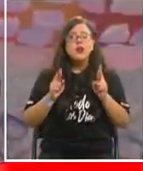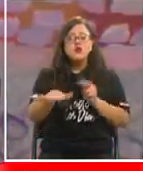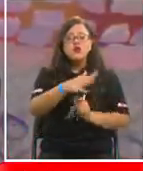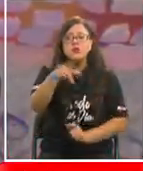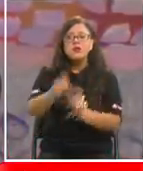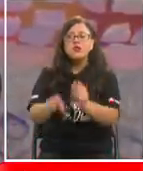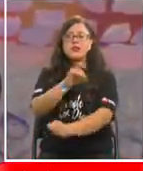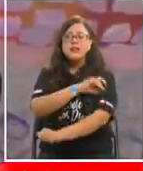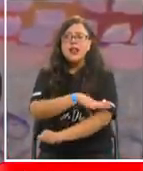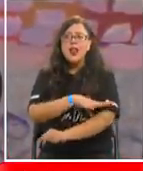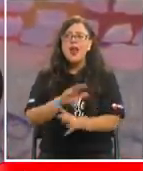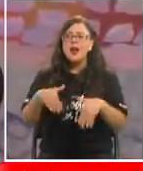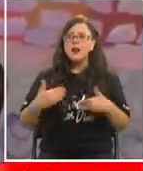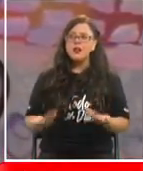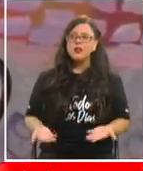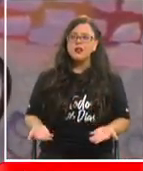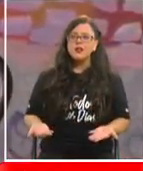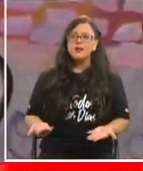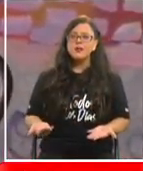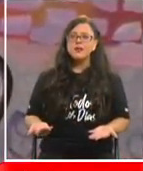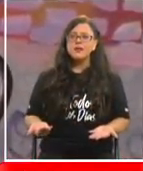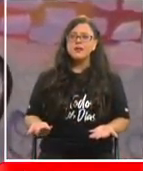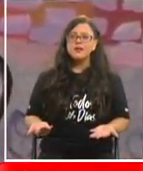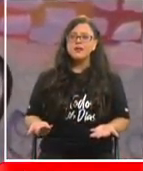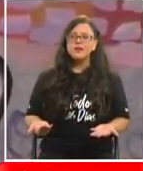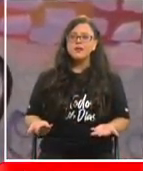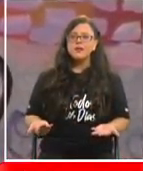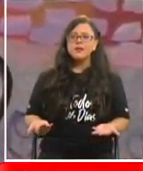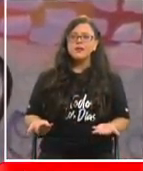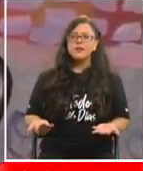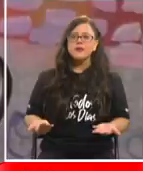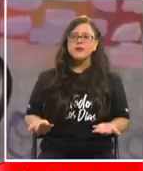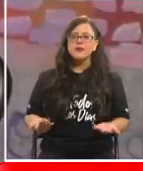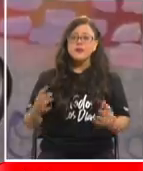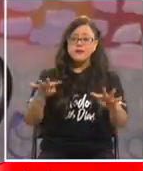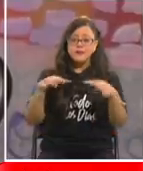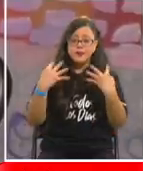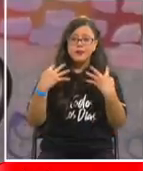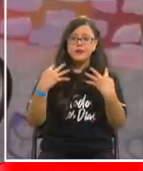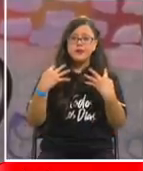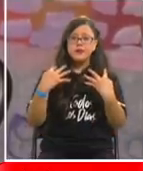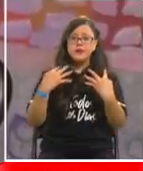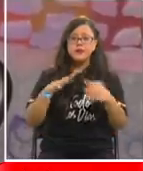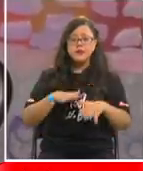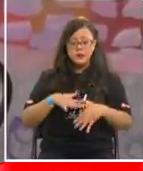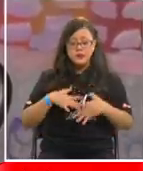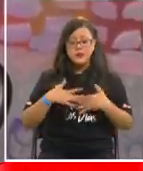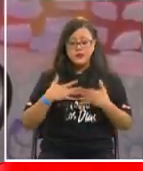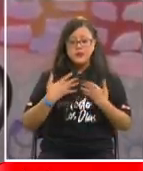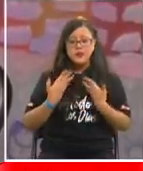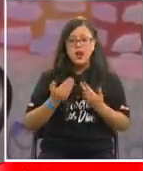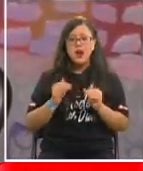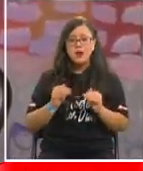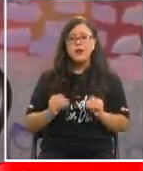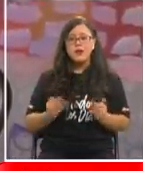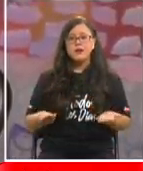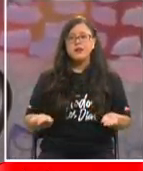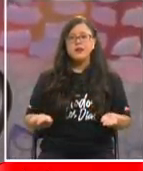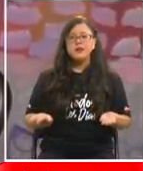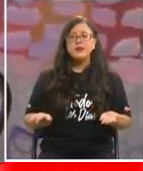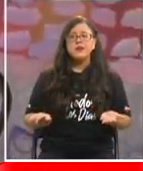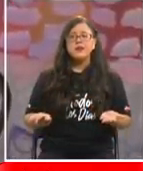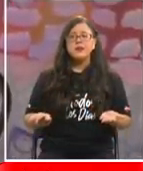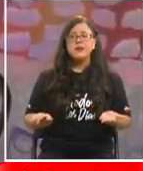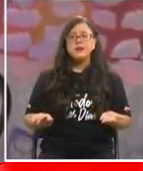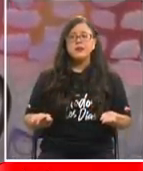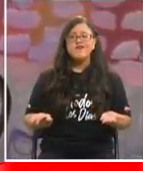chilenos que estén en este momento con nosotros sientan lo mismo porque esto es no sé